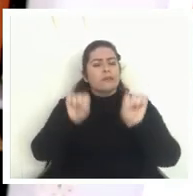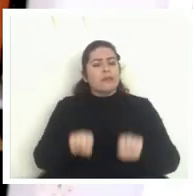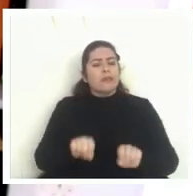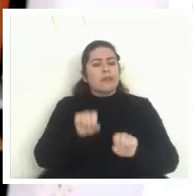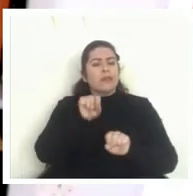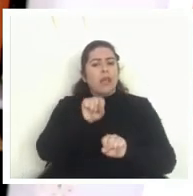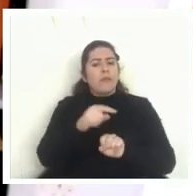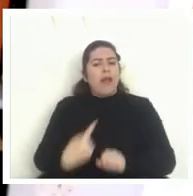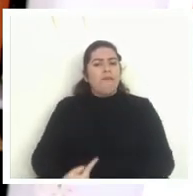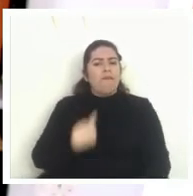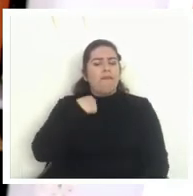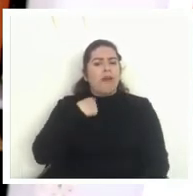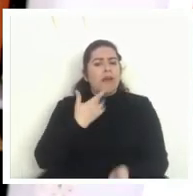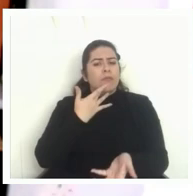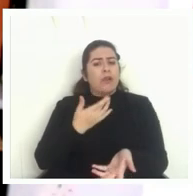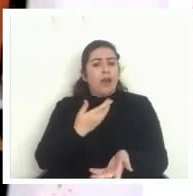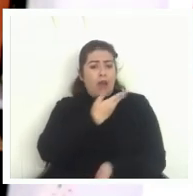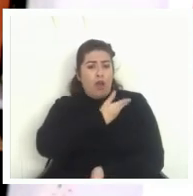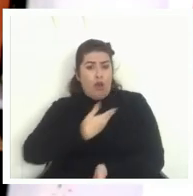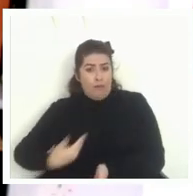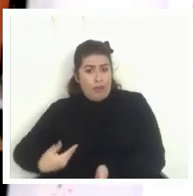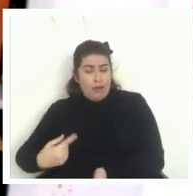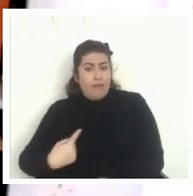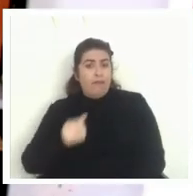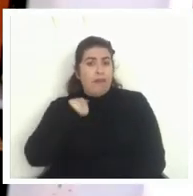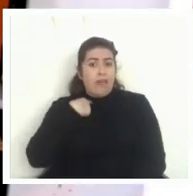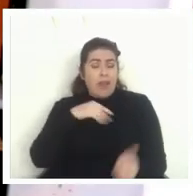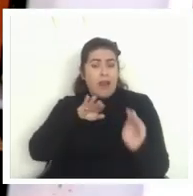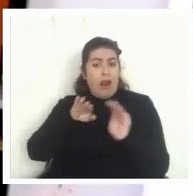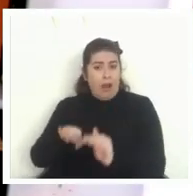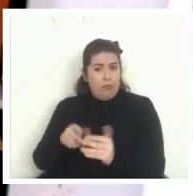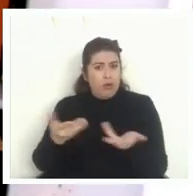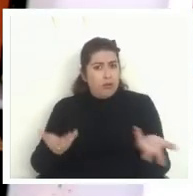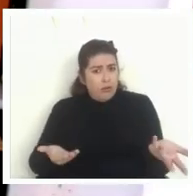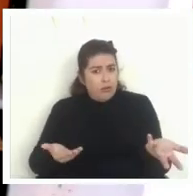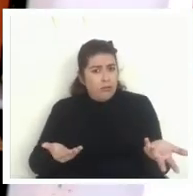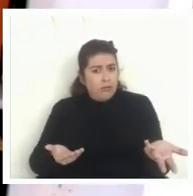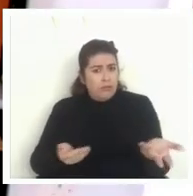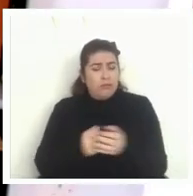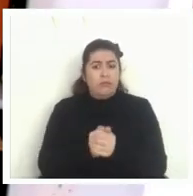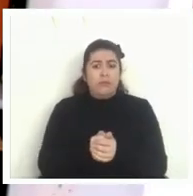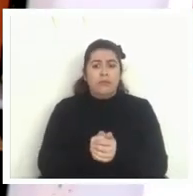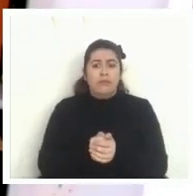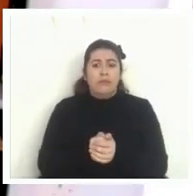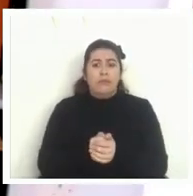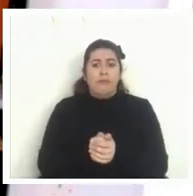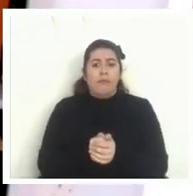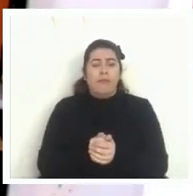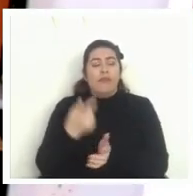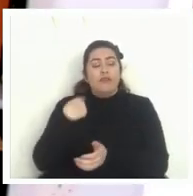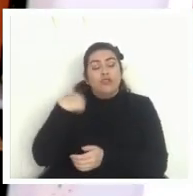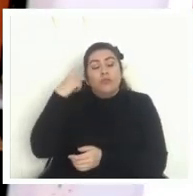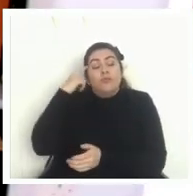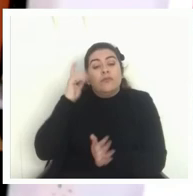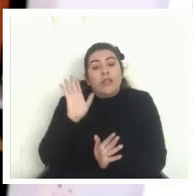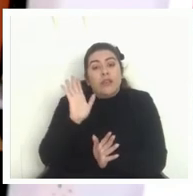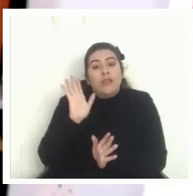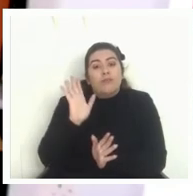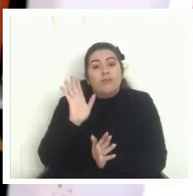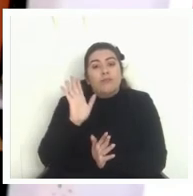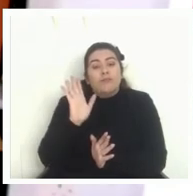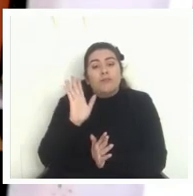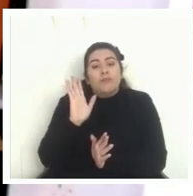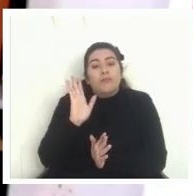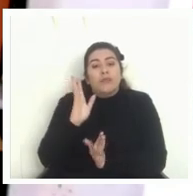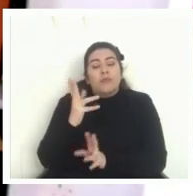fallando está el gobierno fallando el apoyo y porque creo que realmente perjudica una comunidad por